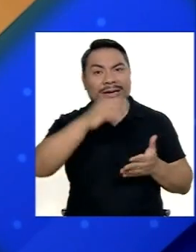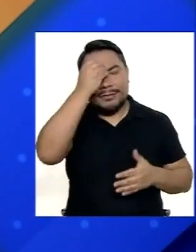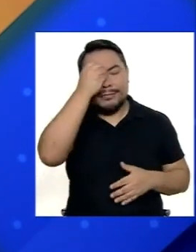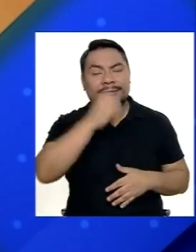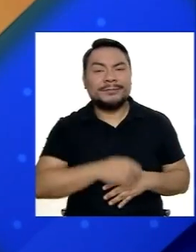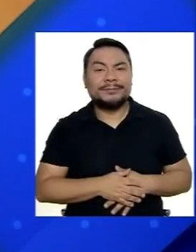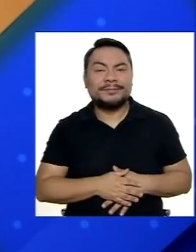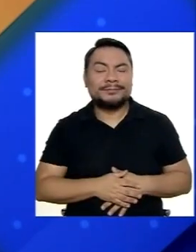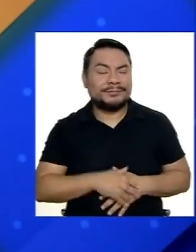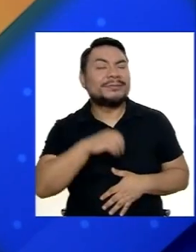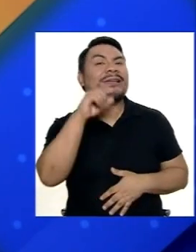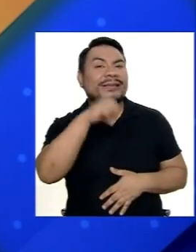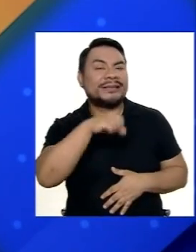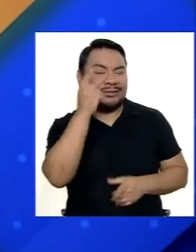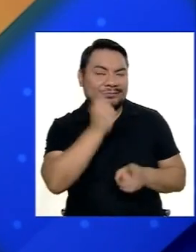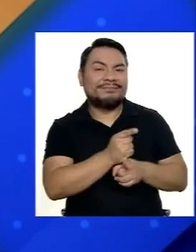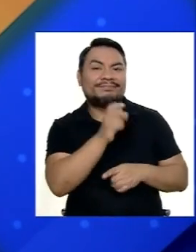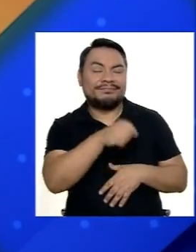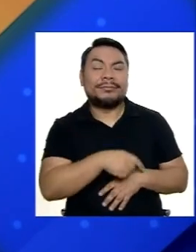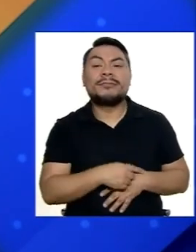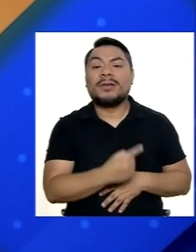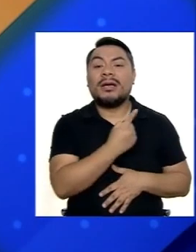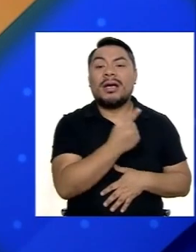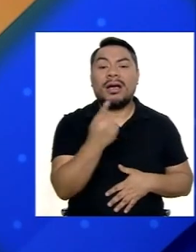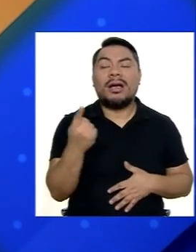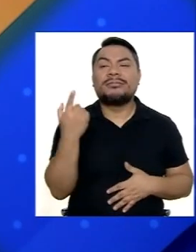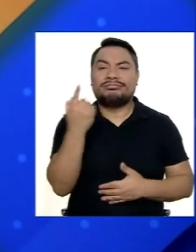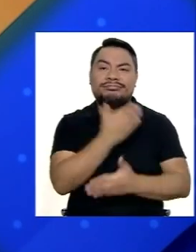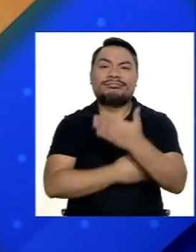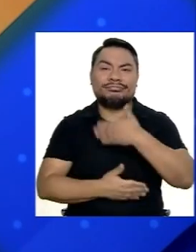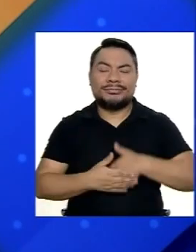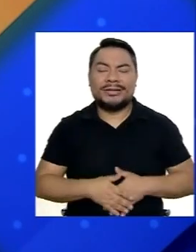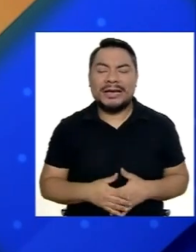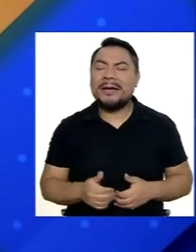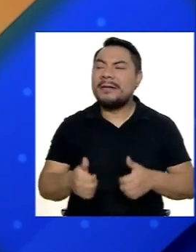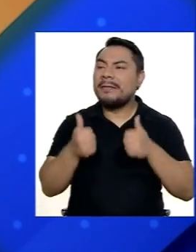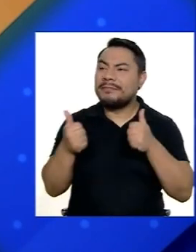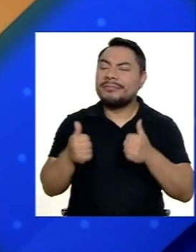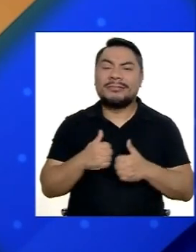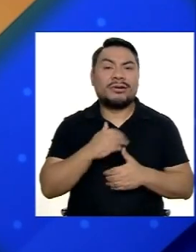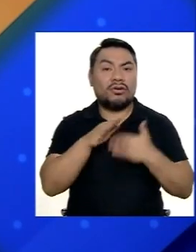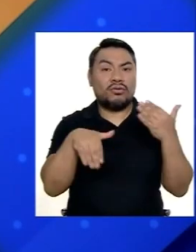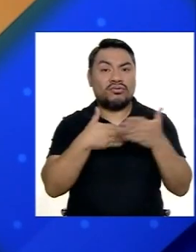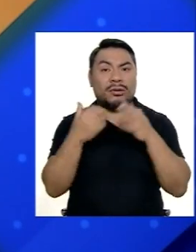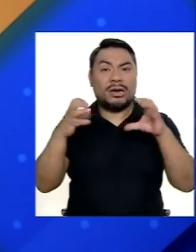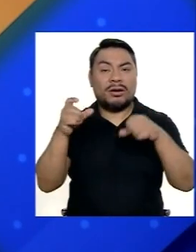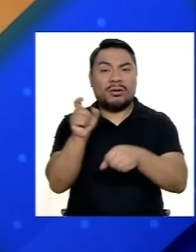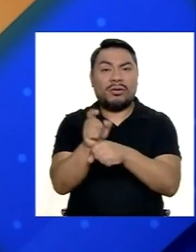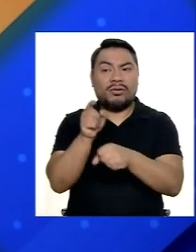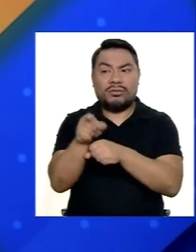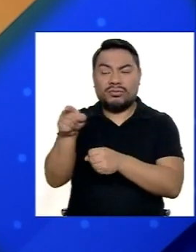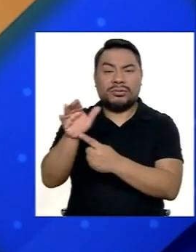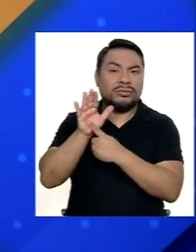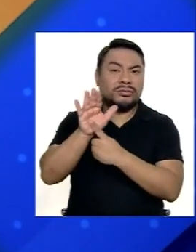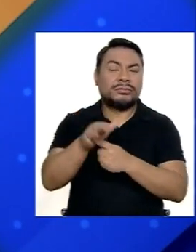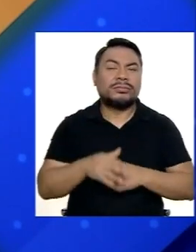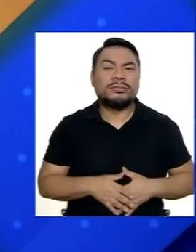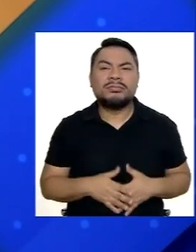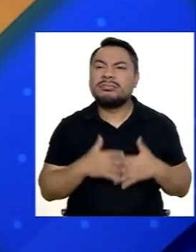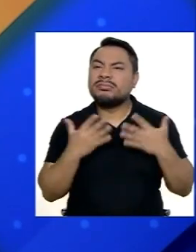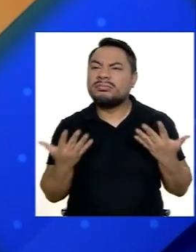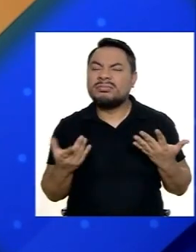Mucho más Así es Para cada tipo De discapacidad Qué bien Todos los cursos Que ustedes Están presentando